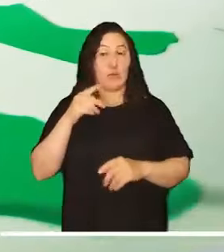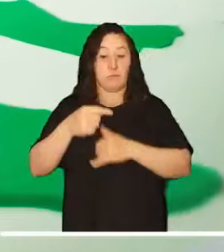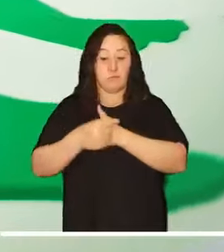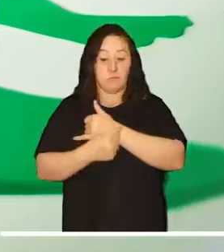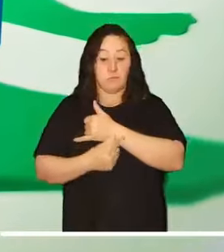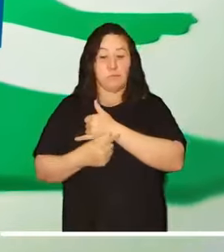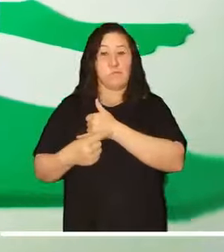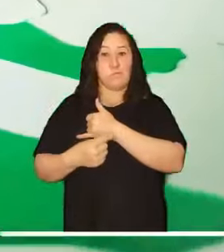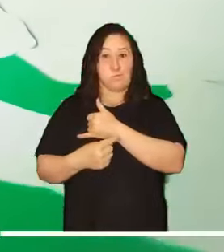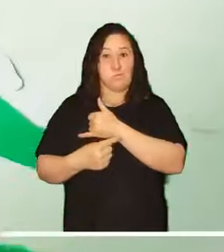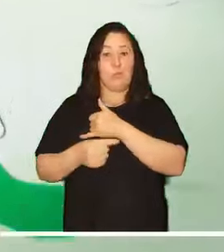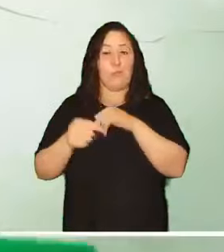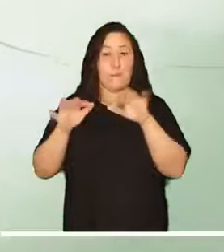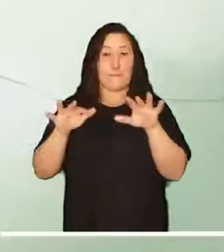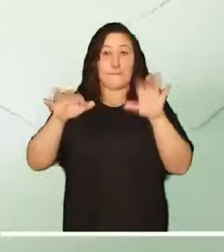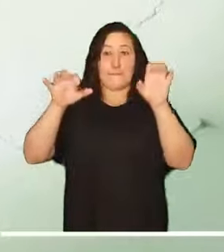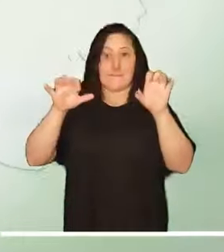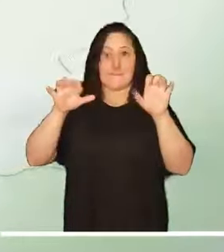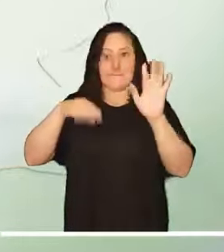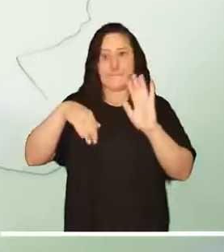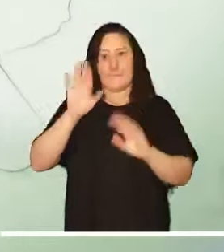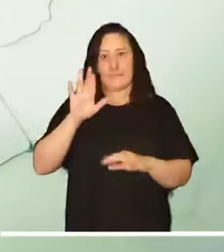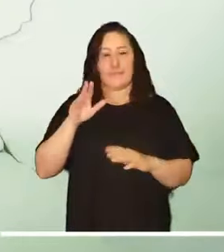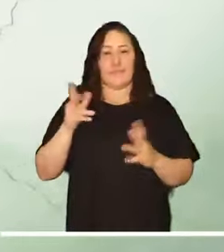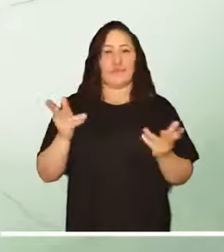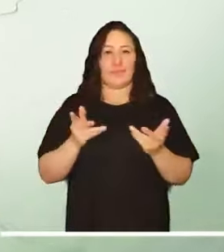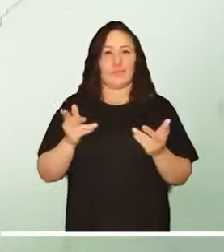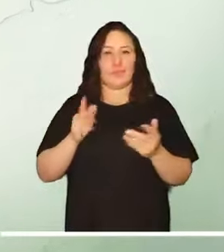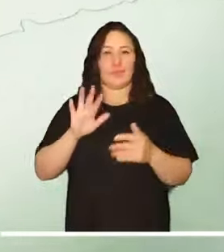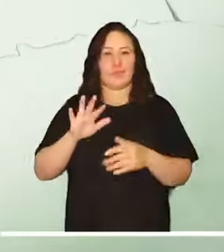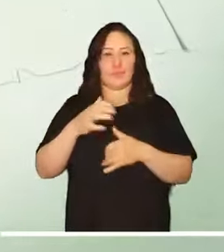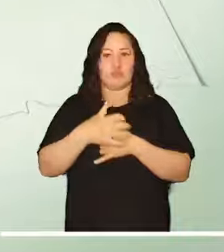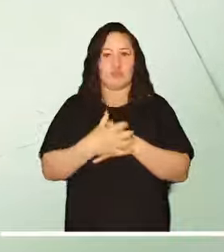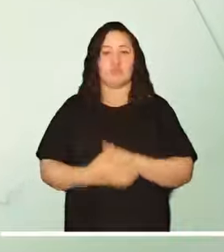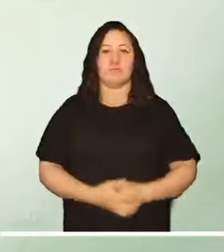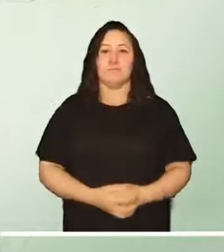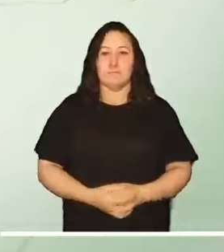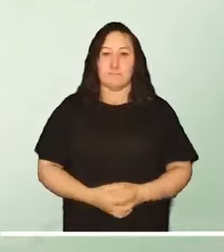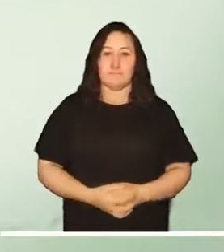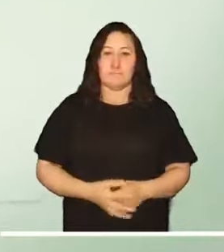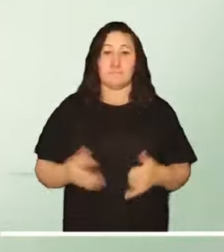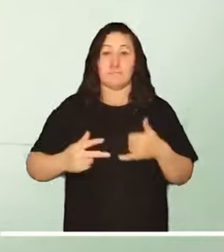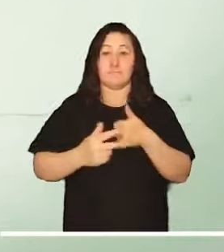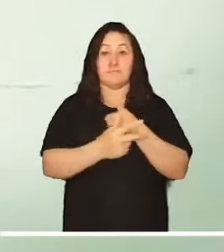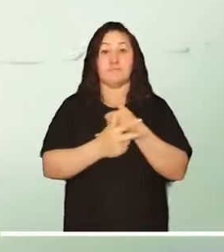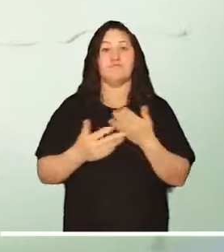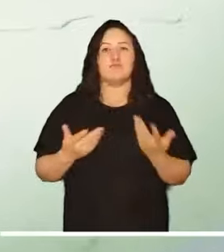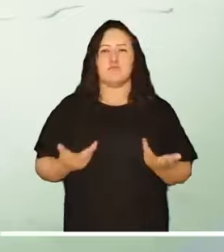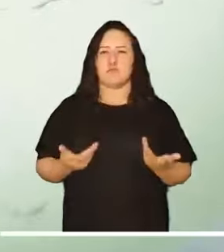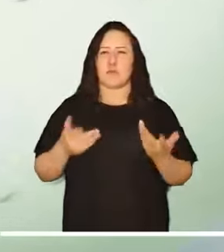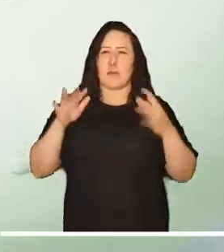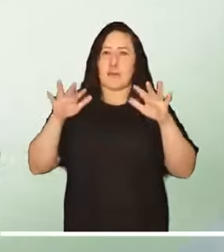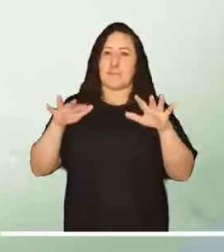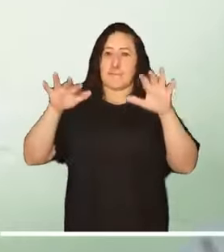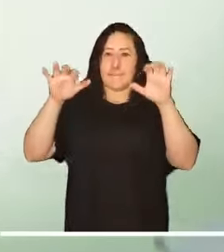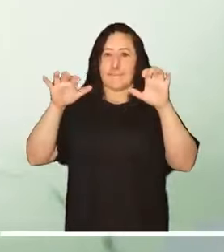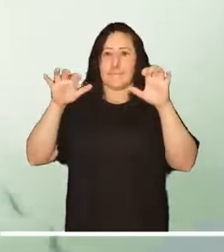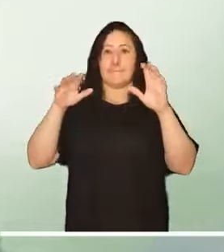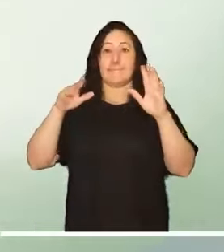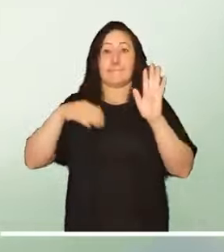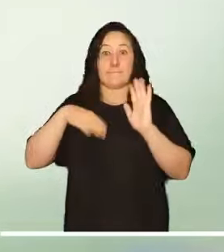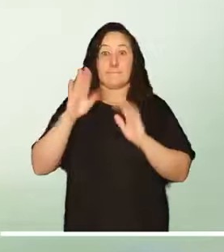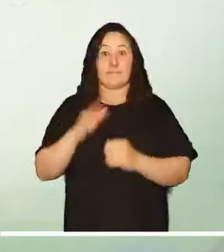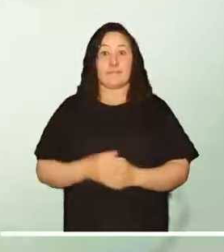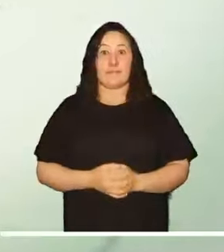prevén en sectores de Chocó y del litoral del Pacífico, el tiempo seco será predominante en la región. Las mañanas